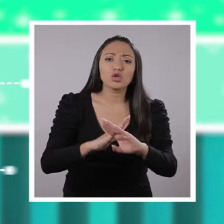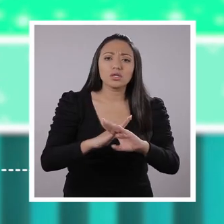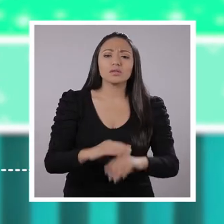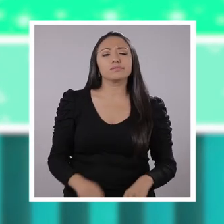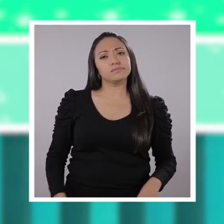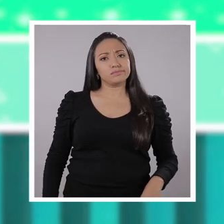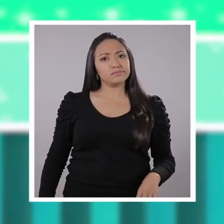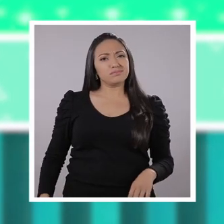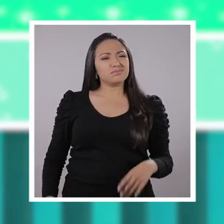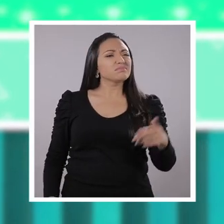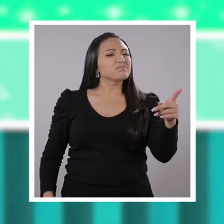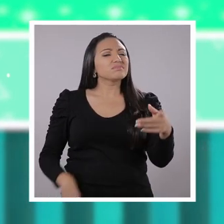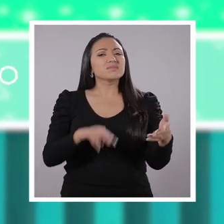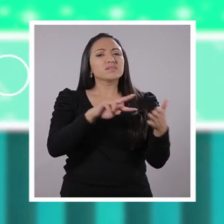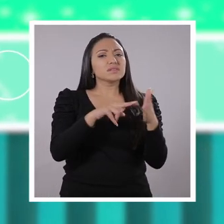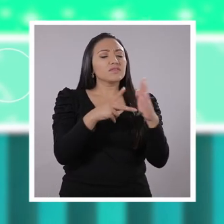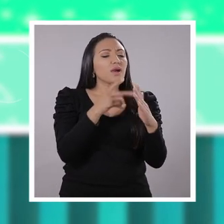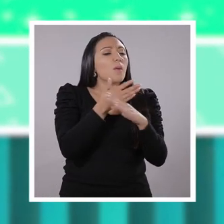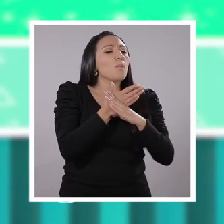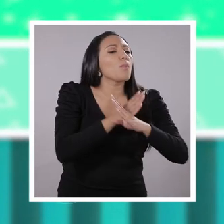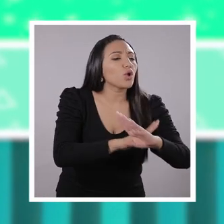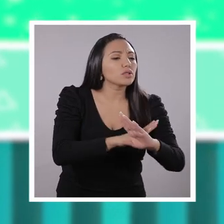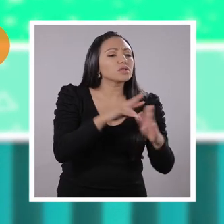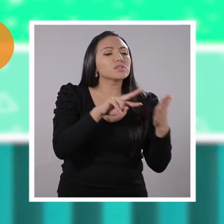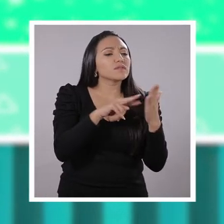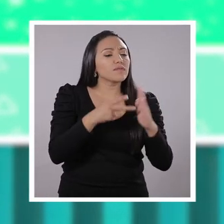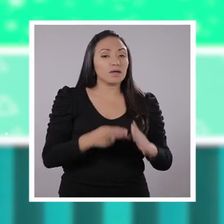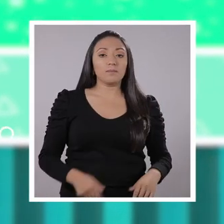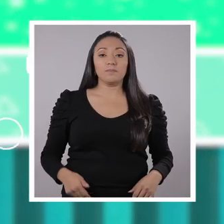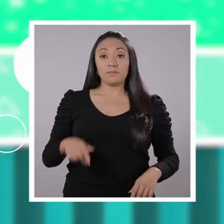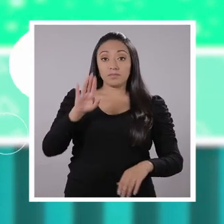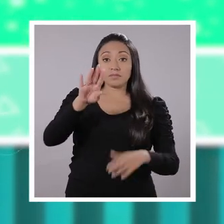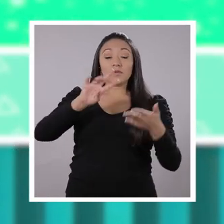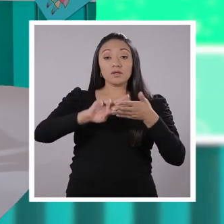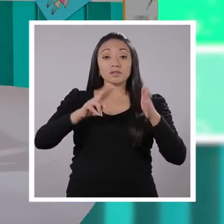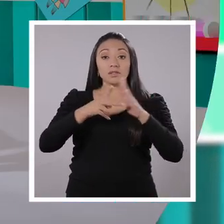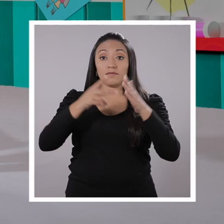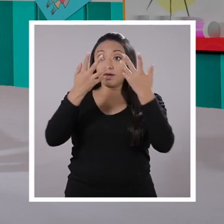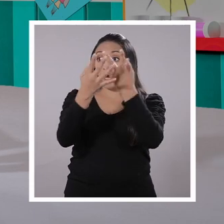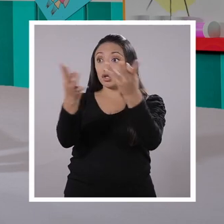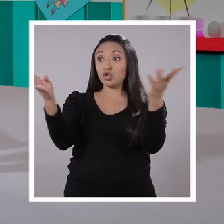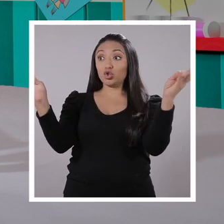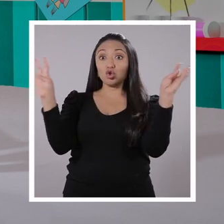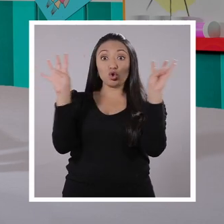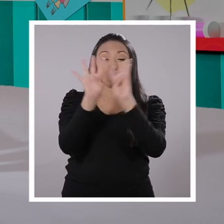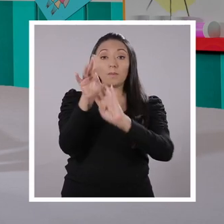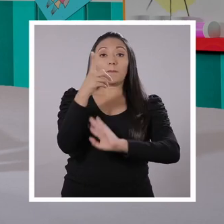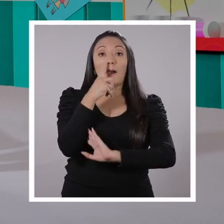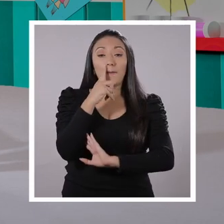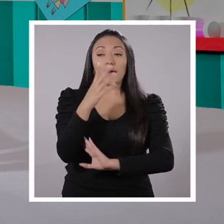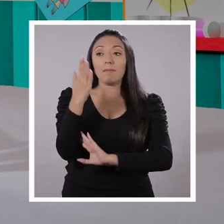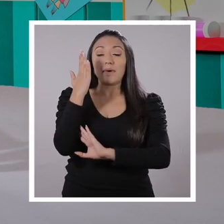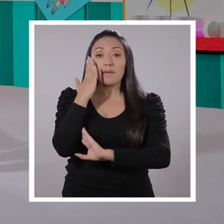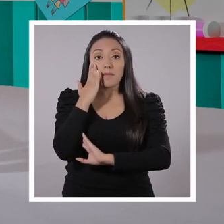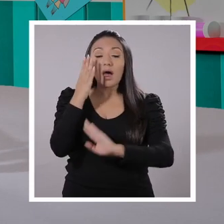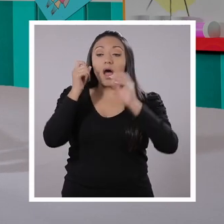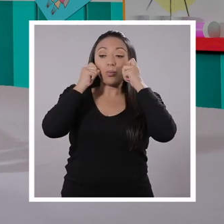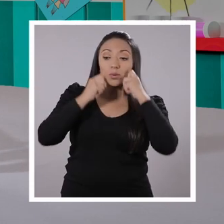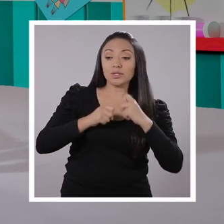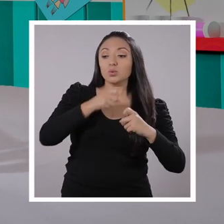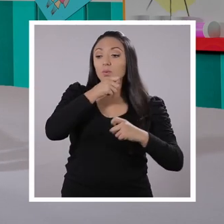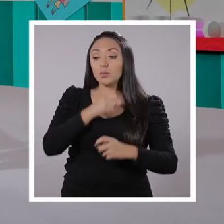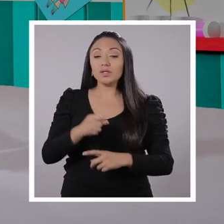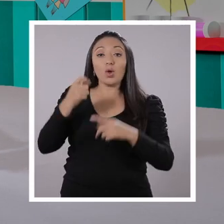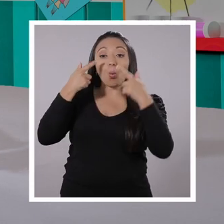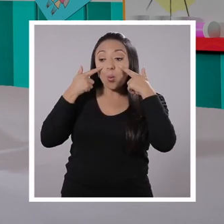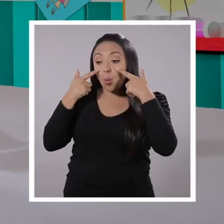¿Qué entiendes si un niño tiene derecho a la protección? Yo entiendo que la sociedad, los padres deben proteger, cuidar a